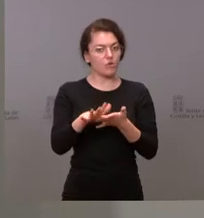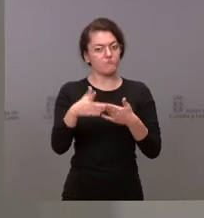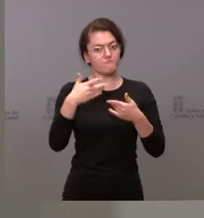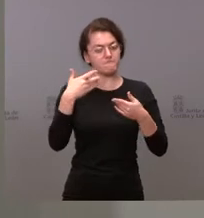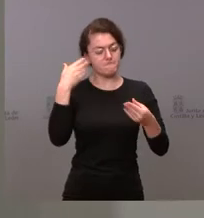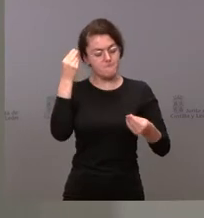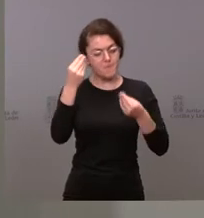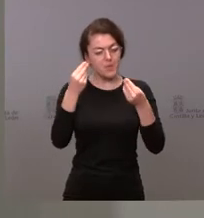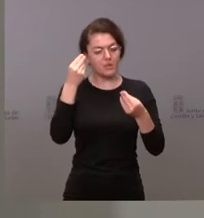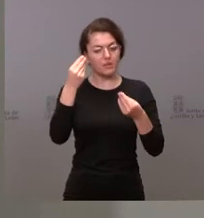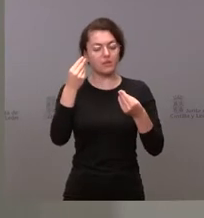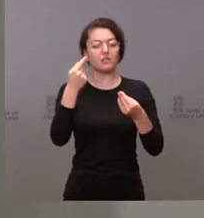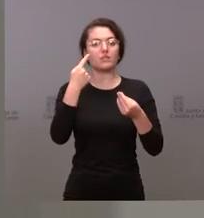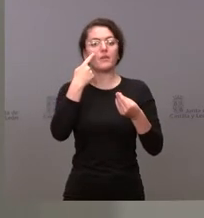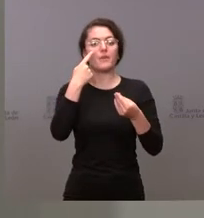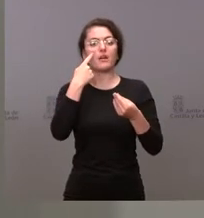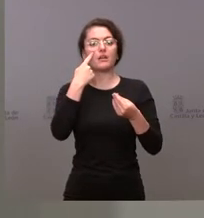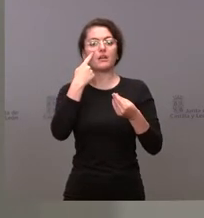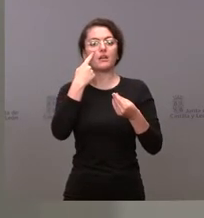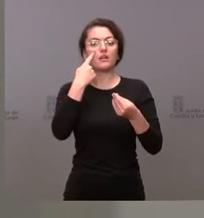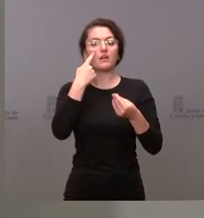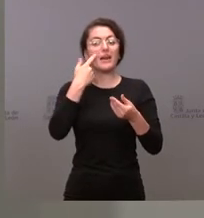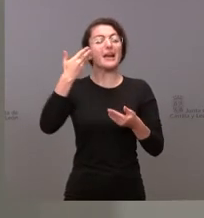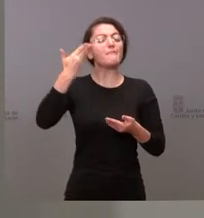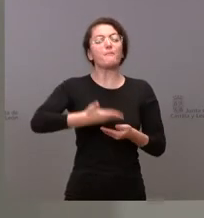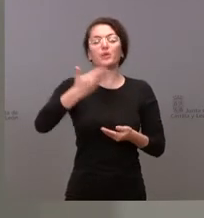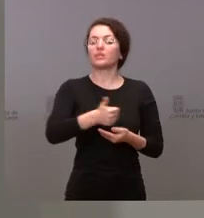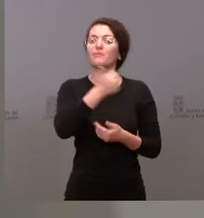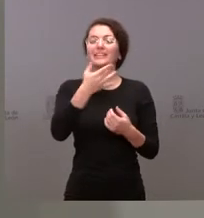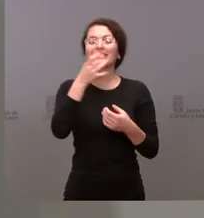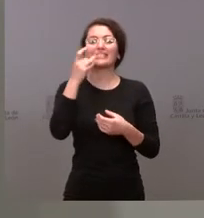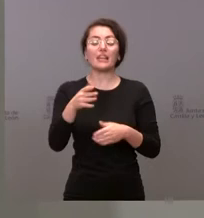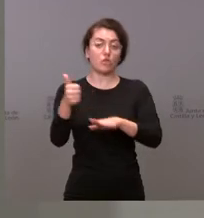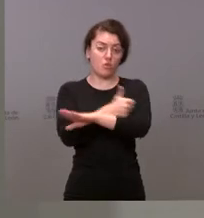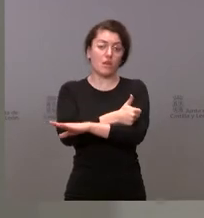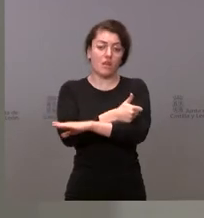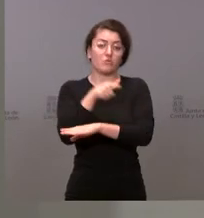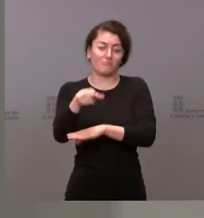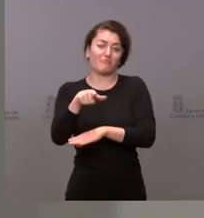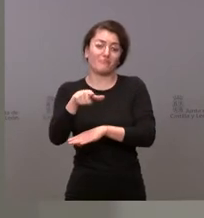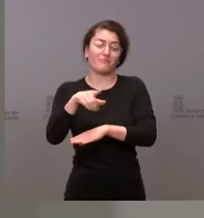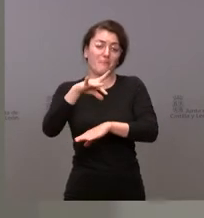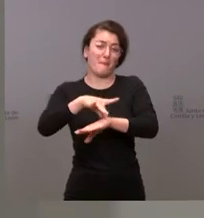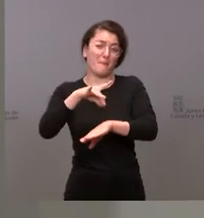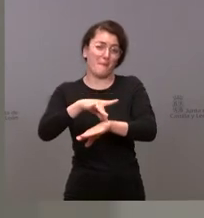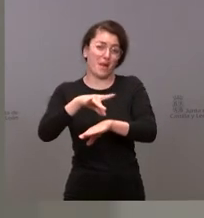quienes son objeto de nuestros desvelos que son nuestros ciudadanos y nuestros pacientes son quienes tienen que estar en